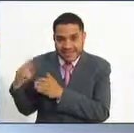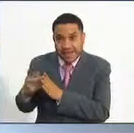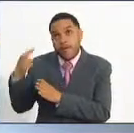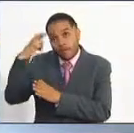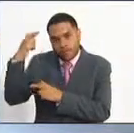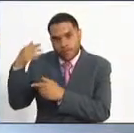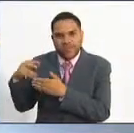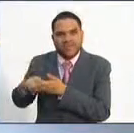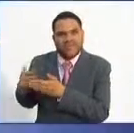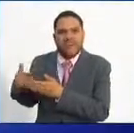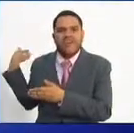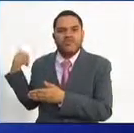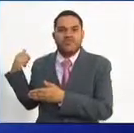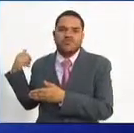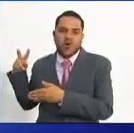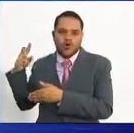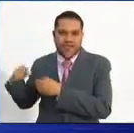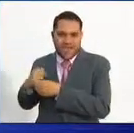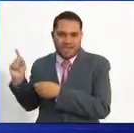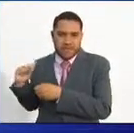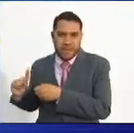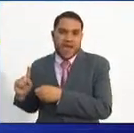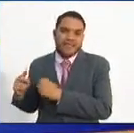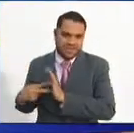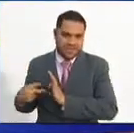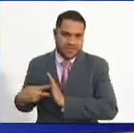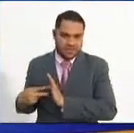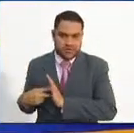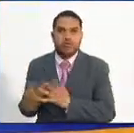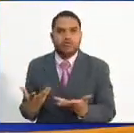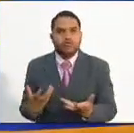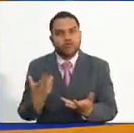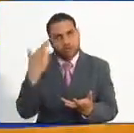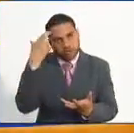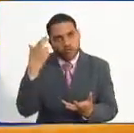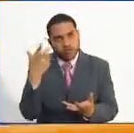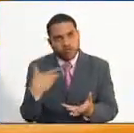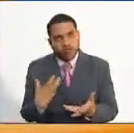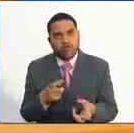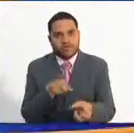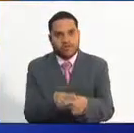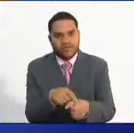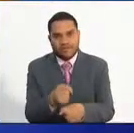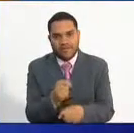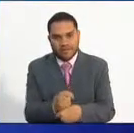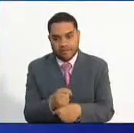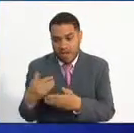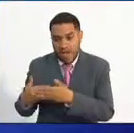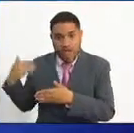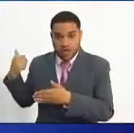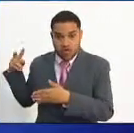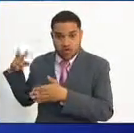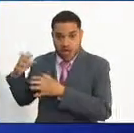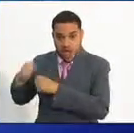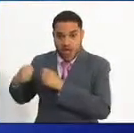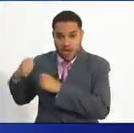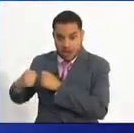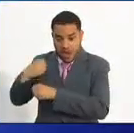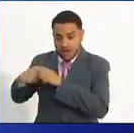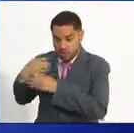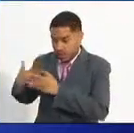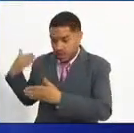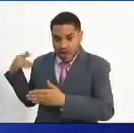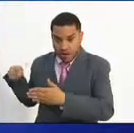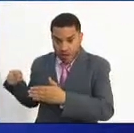y él aspira a un empleo del nivel profesional, no se puede utilizar la experiencia del nivel técnico para el nivel